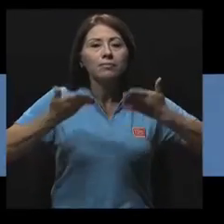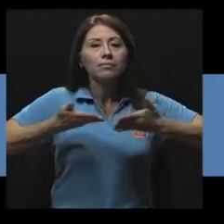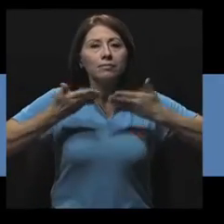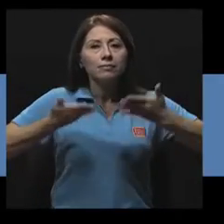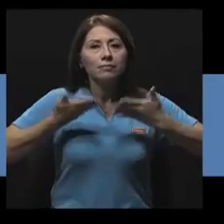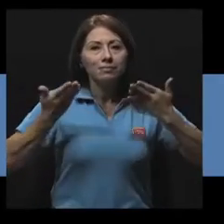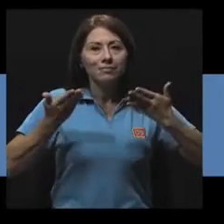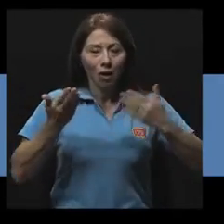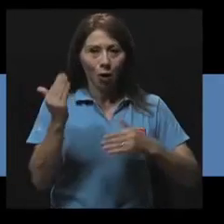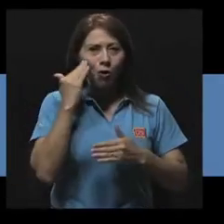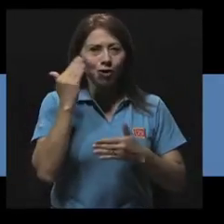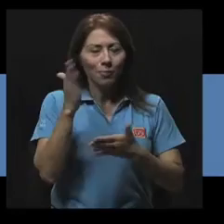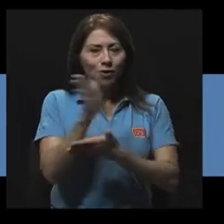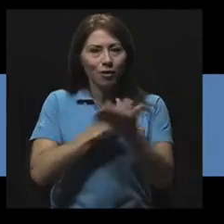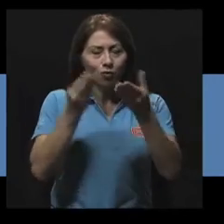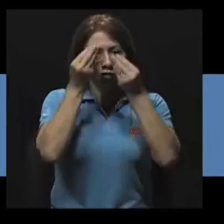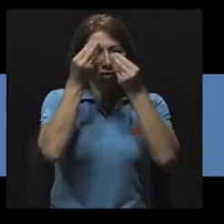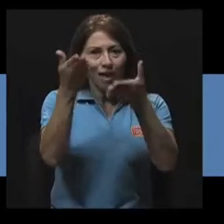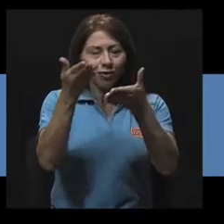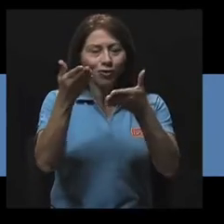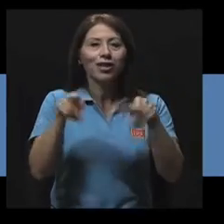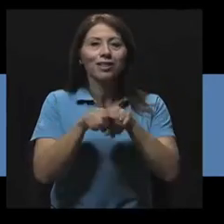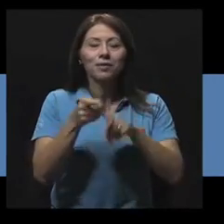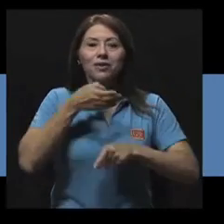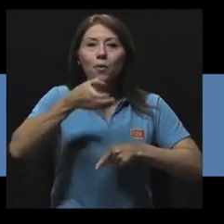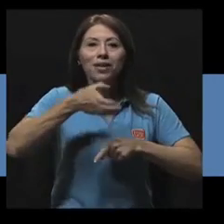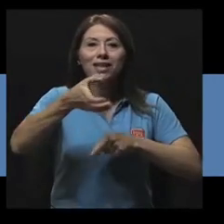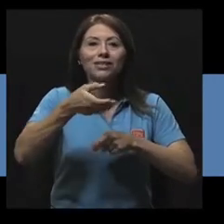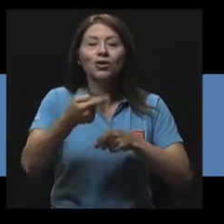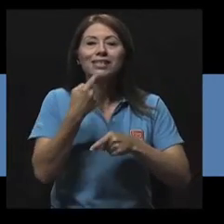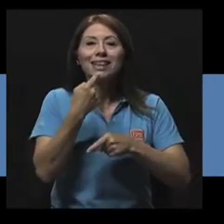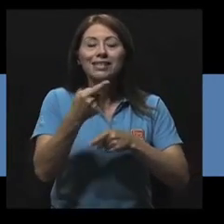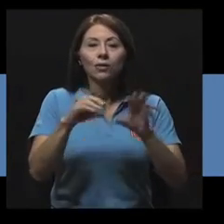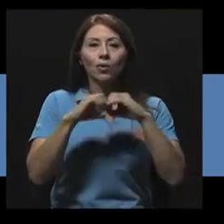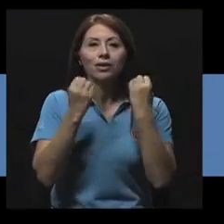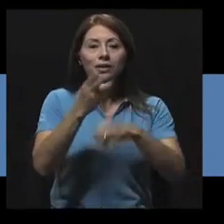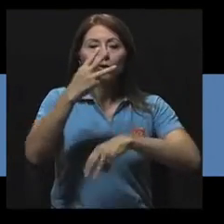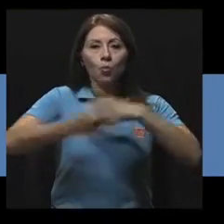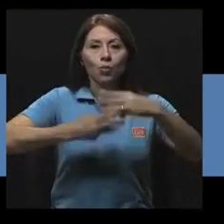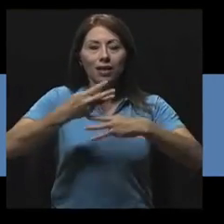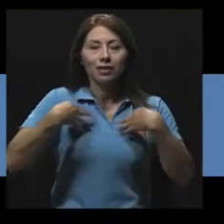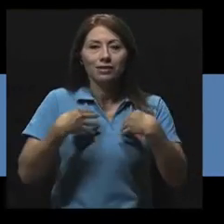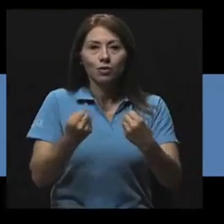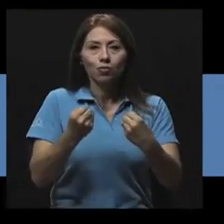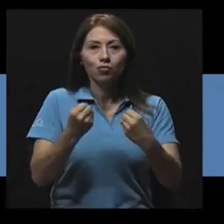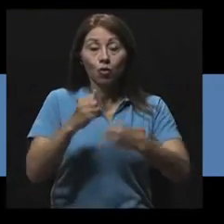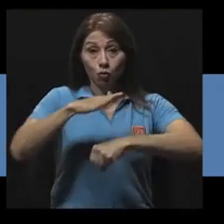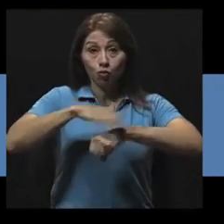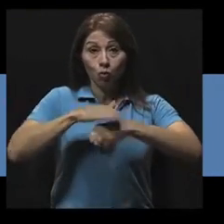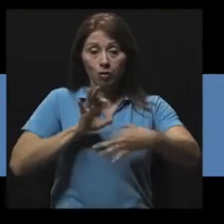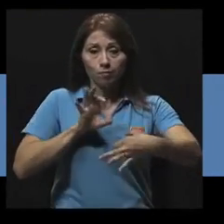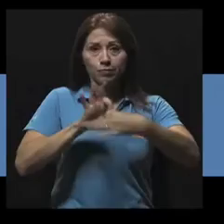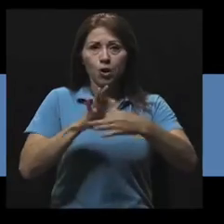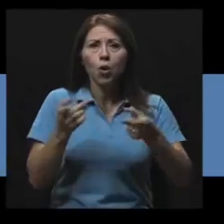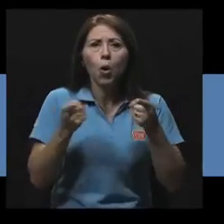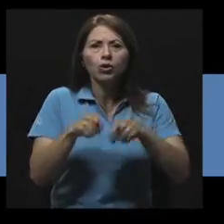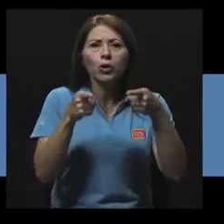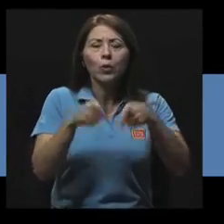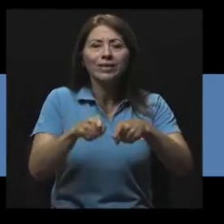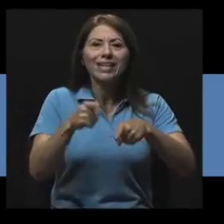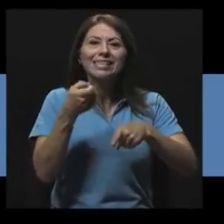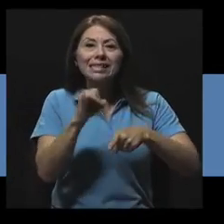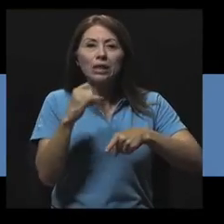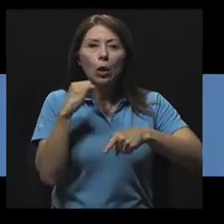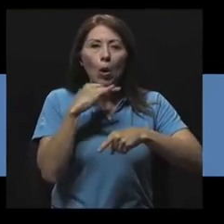del aire que respiramos. Conozcamos algunos datos y recomendaciones de la Organización Mundial de la Salud sobre las consecuencias de la